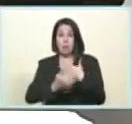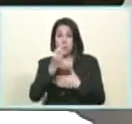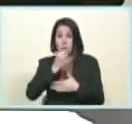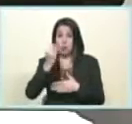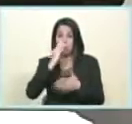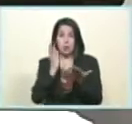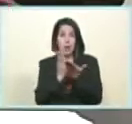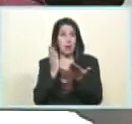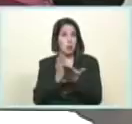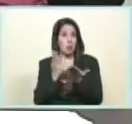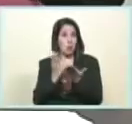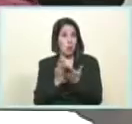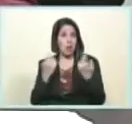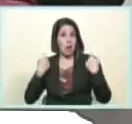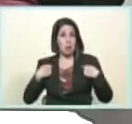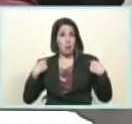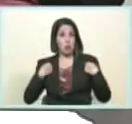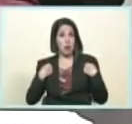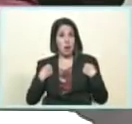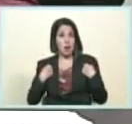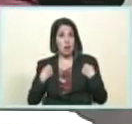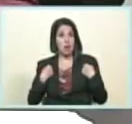para garantizar el moral